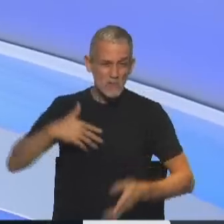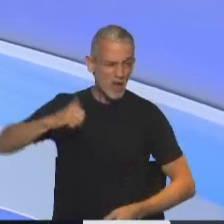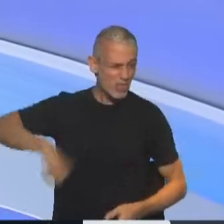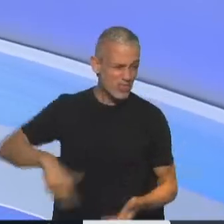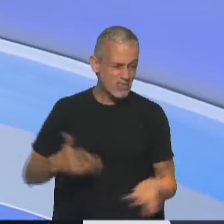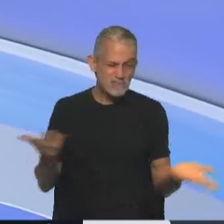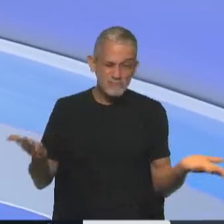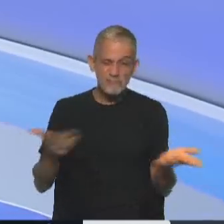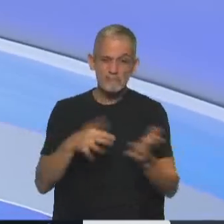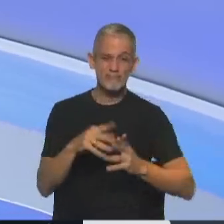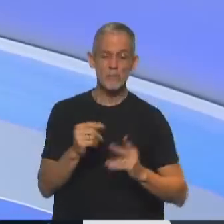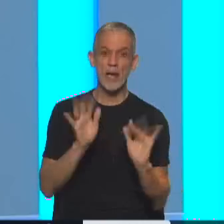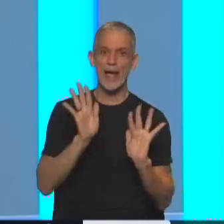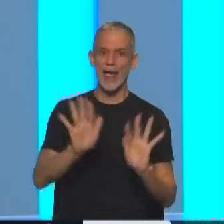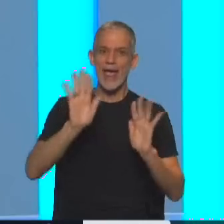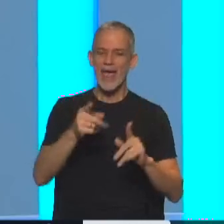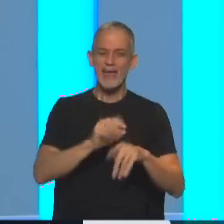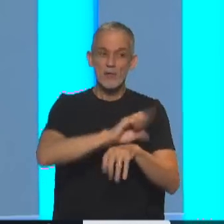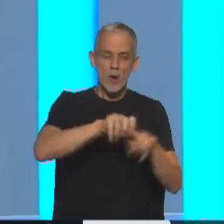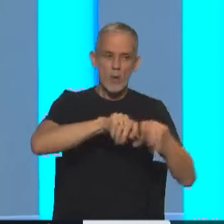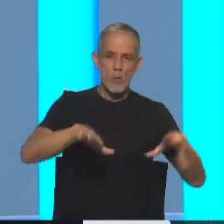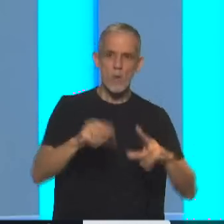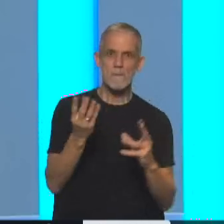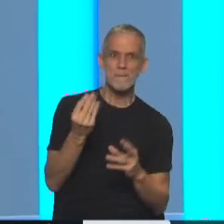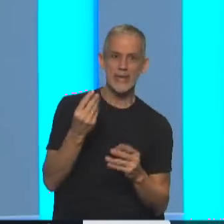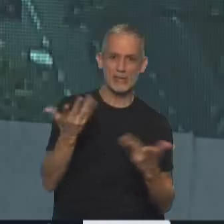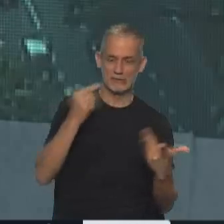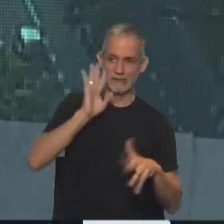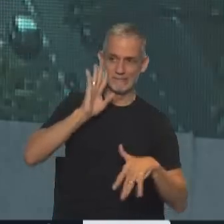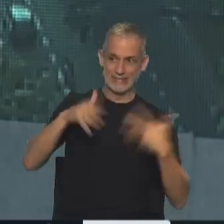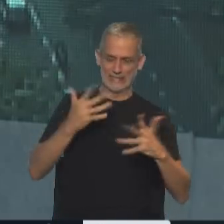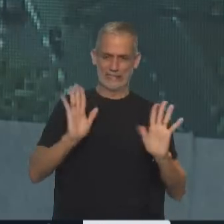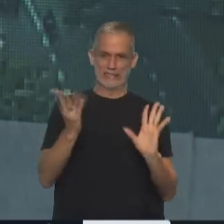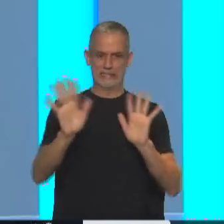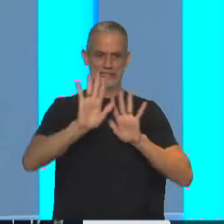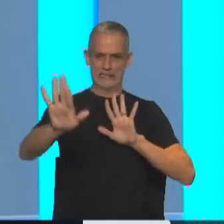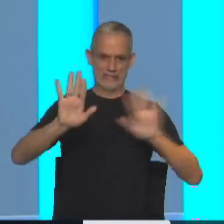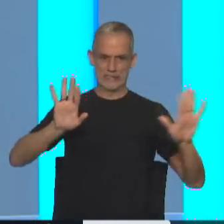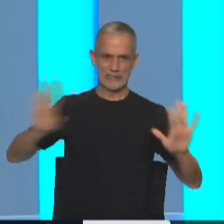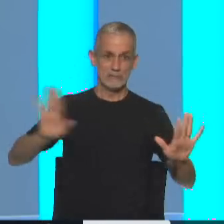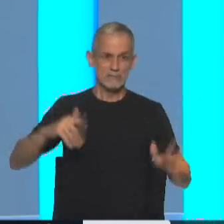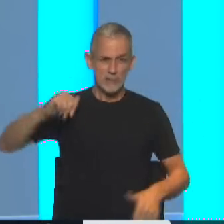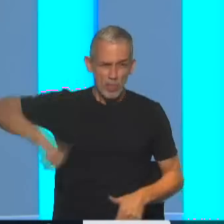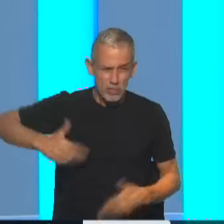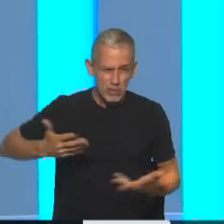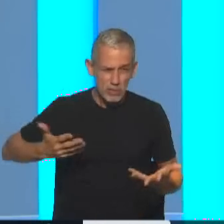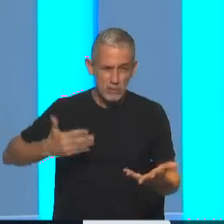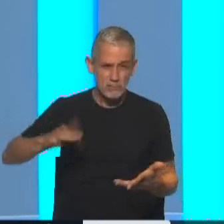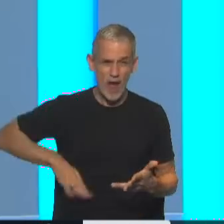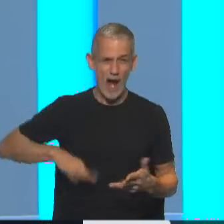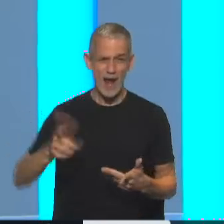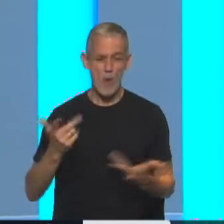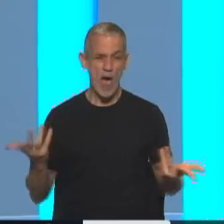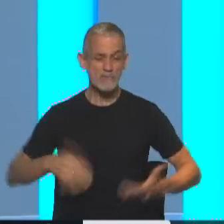esto de este residuo que quedó de esta fobia, de este miedo que tenemos y demás, y la verdad no tienen ganas. Porque también